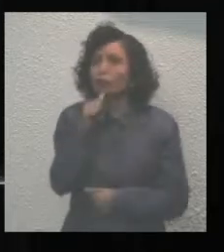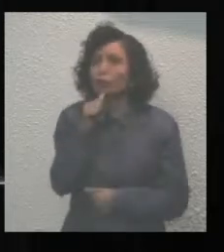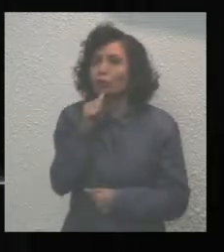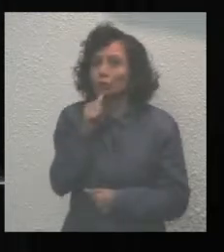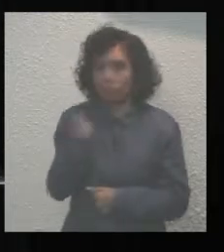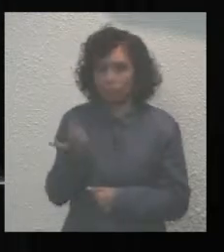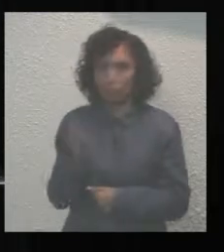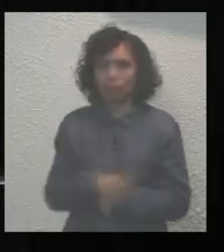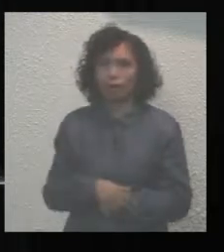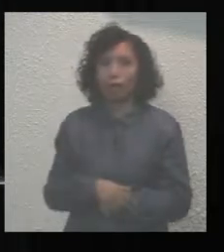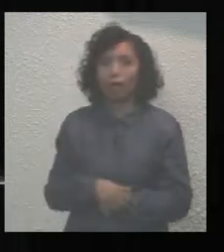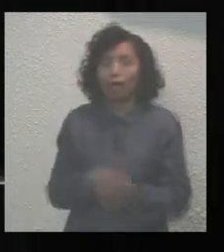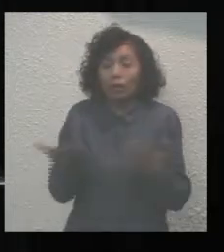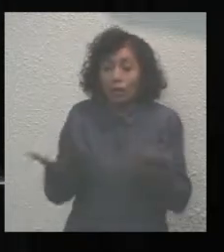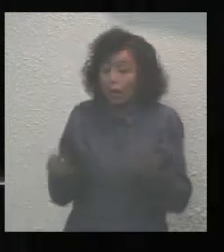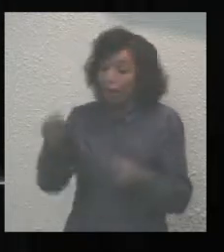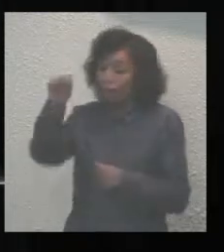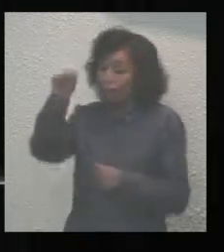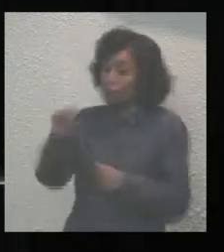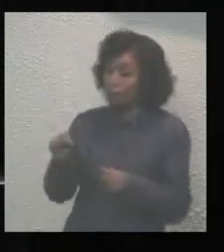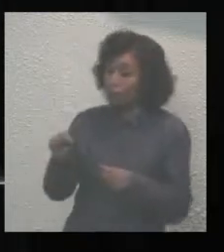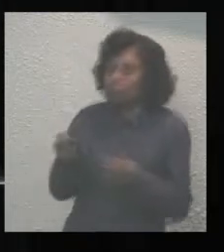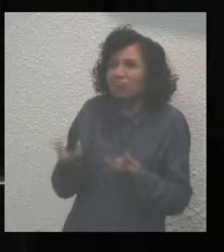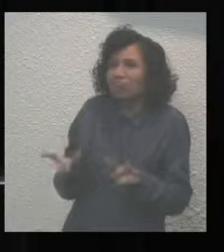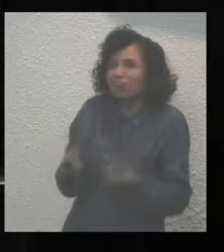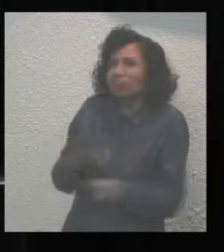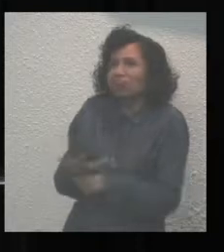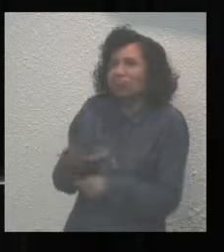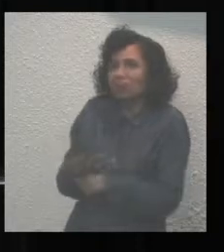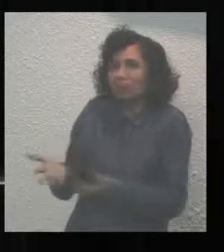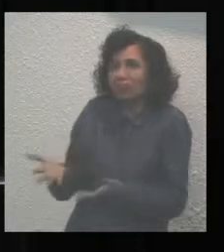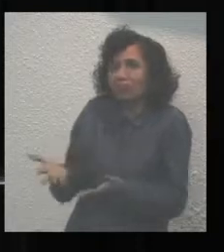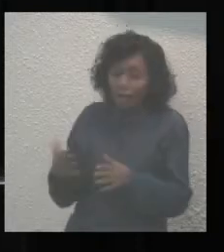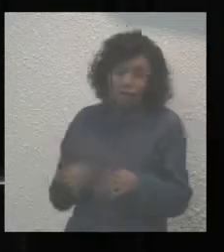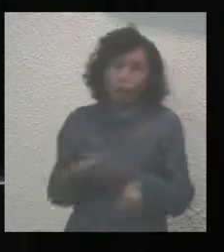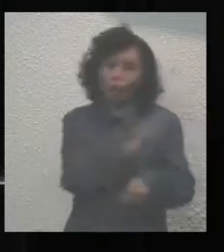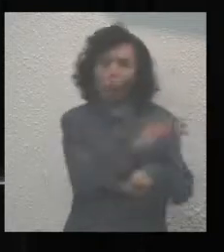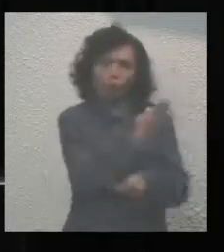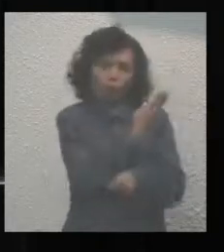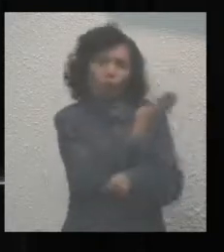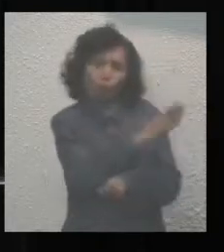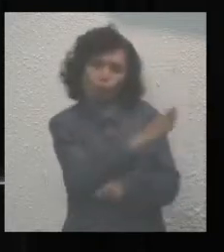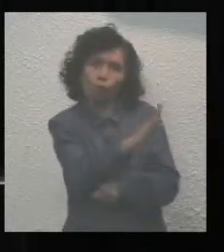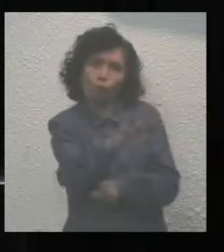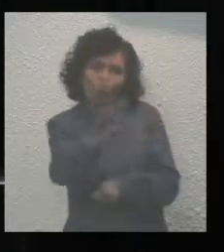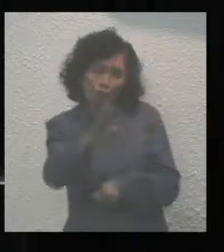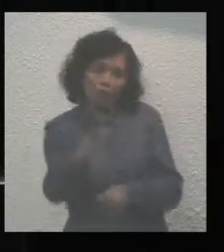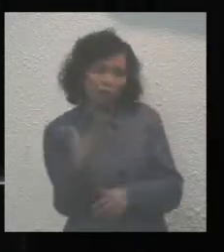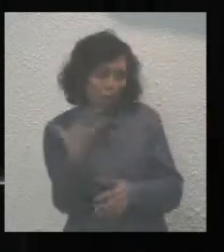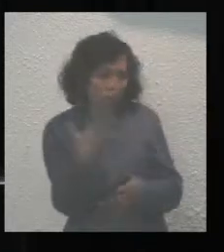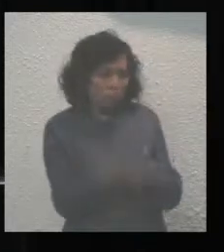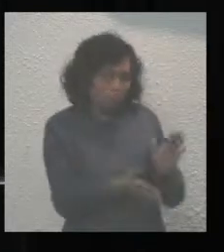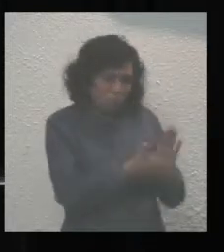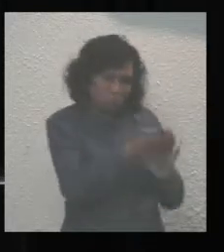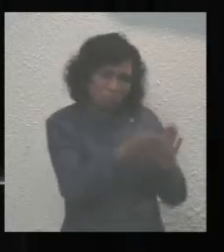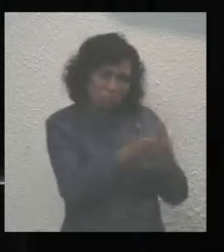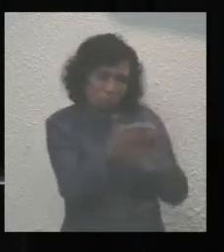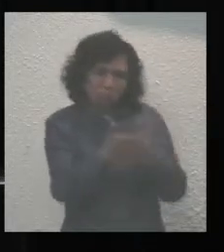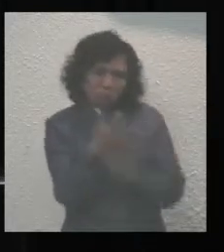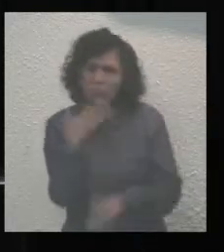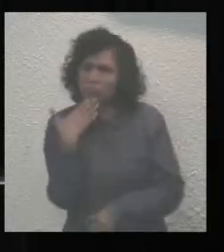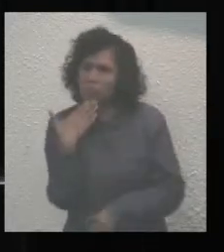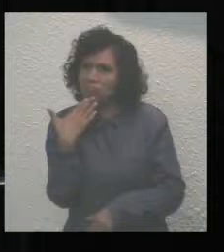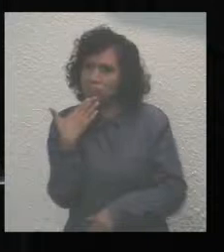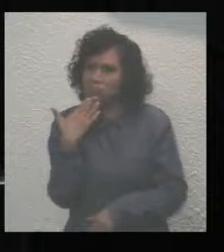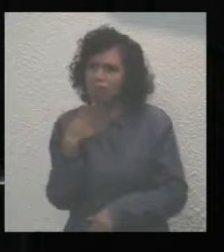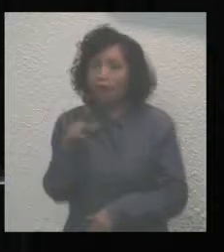En el sur únicamente podemos destacar la reciente remodelación del Boulevard Bahía, cuya inversión tendrá que